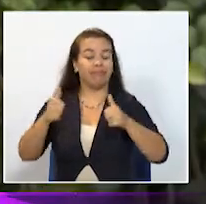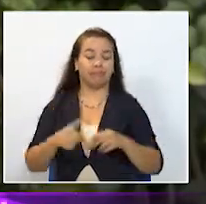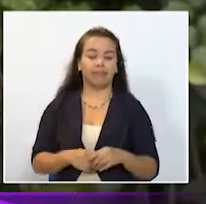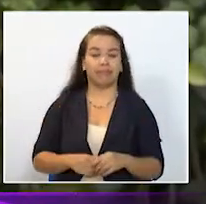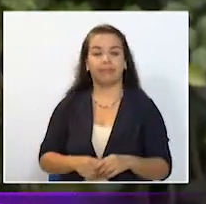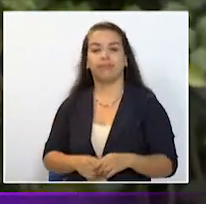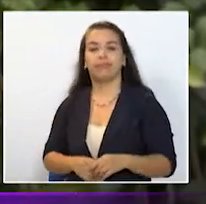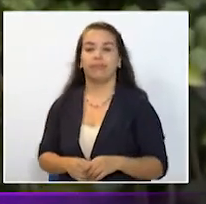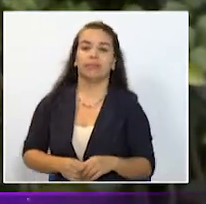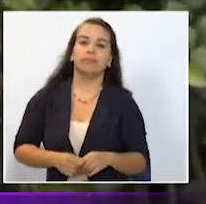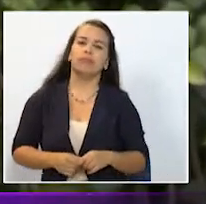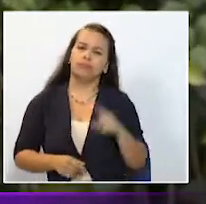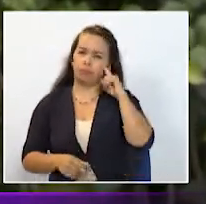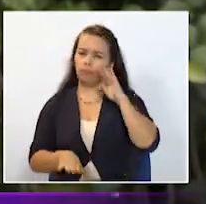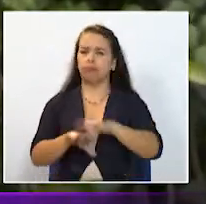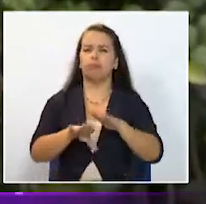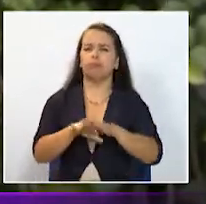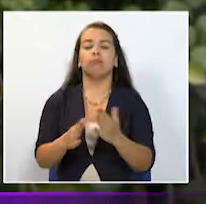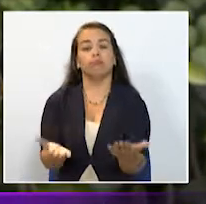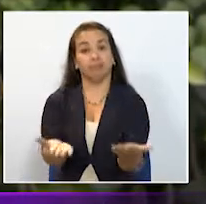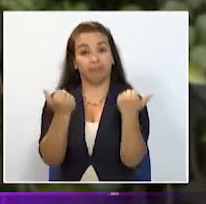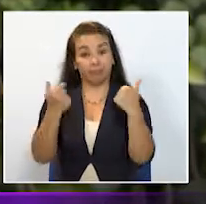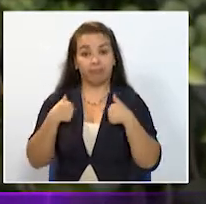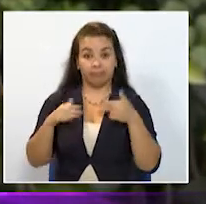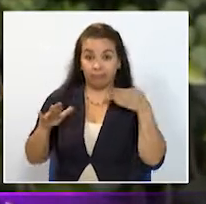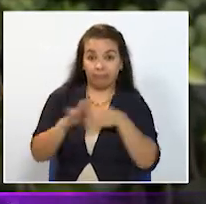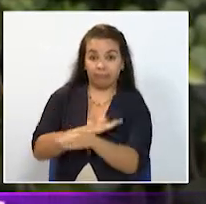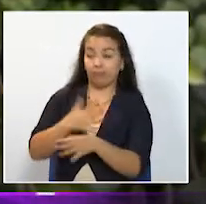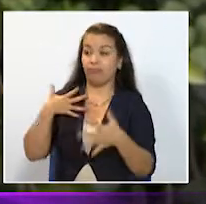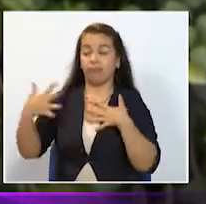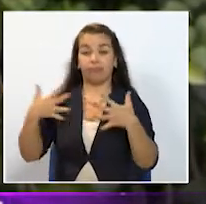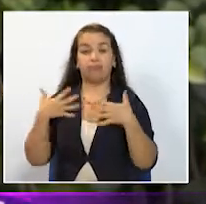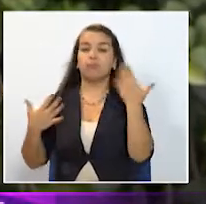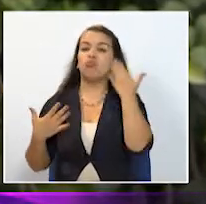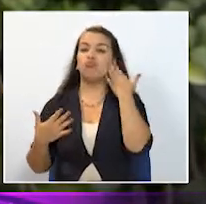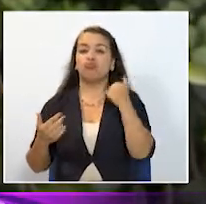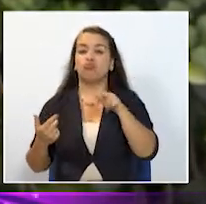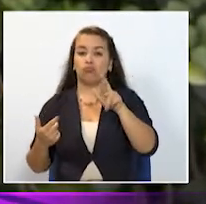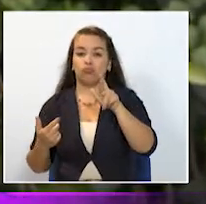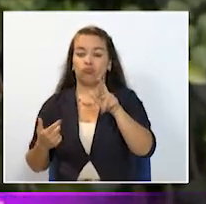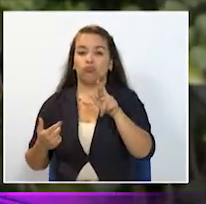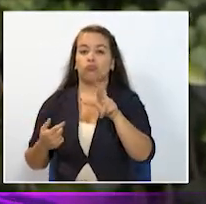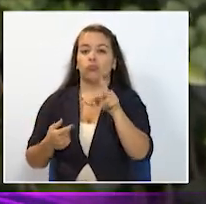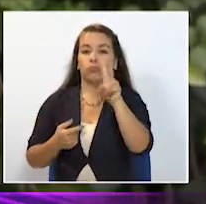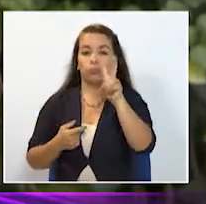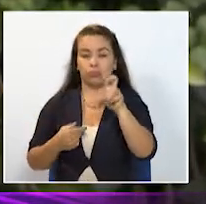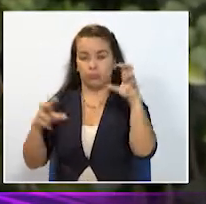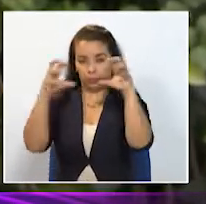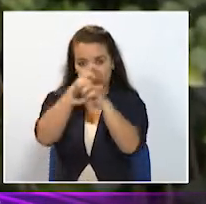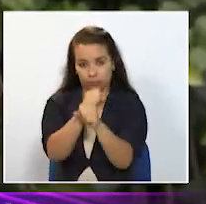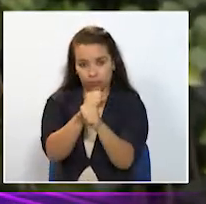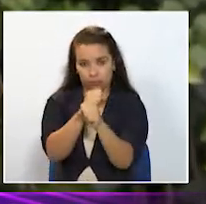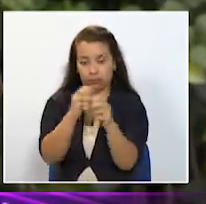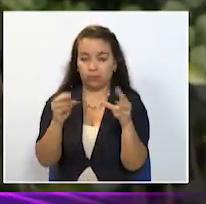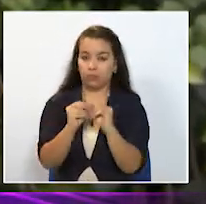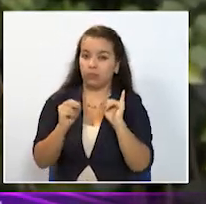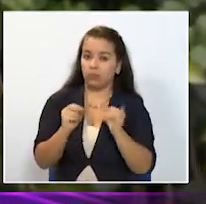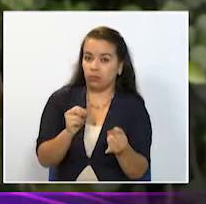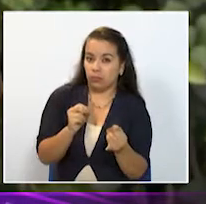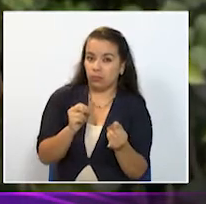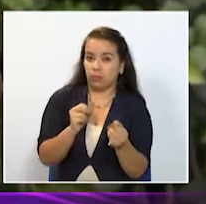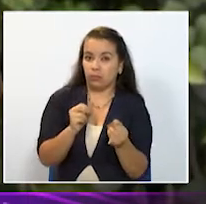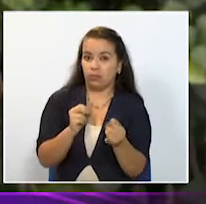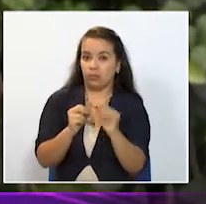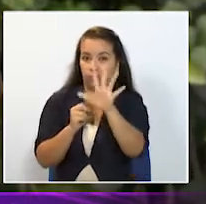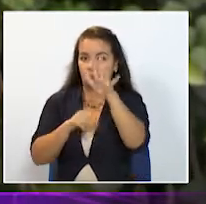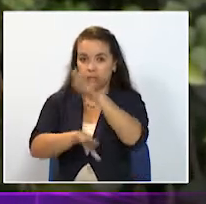Quiero invitarlos a que vean a Teatro Inverso el próximo miércoles a las 7 de la noche y el próximo jueves a